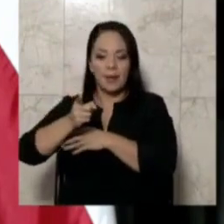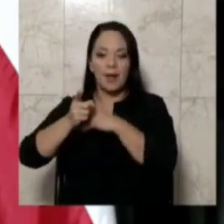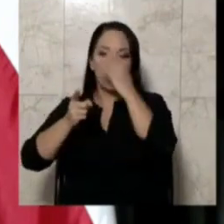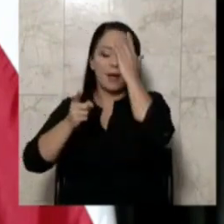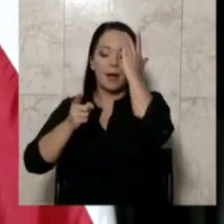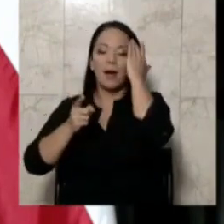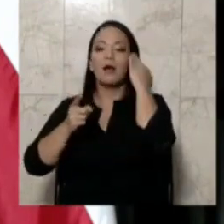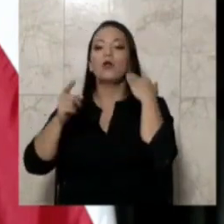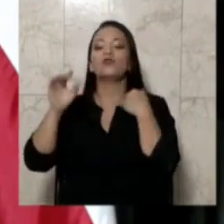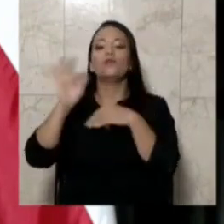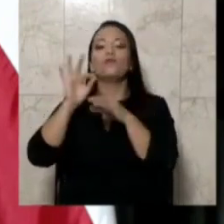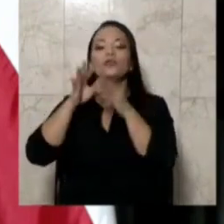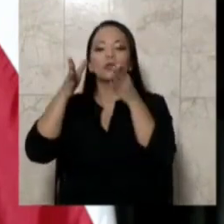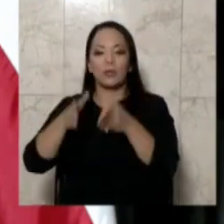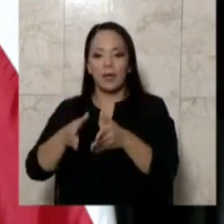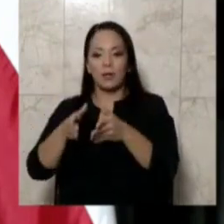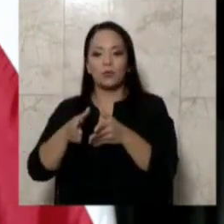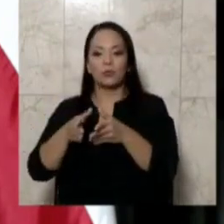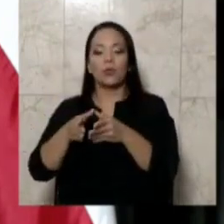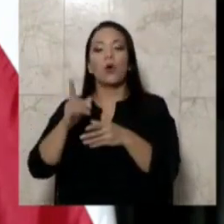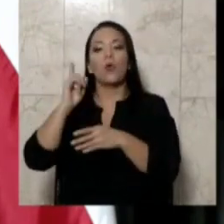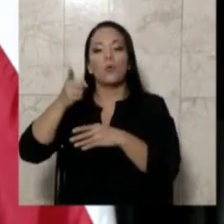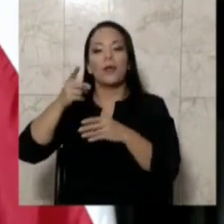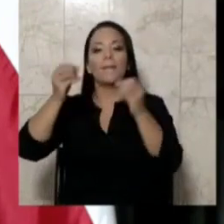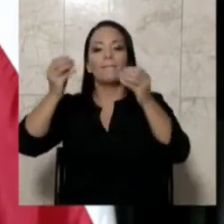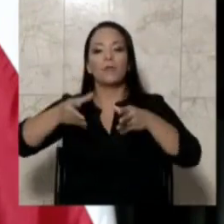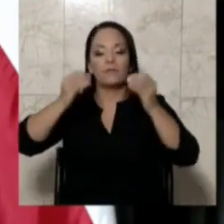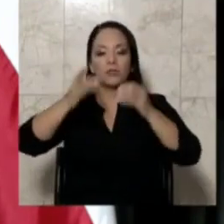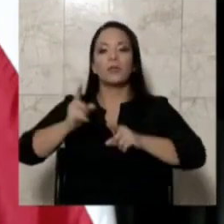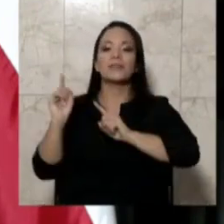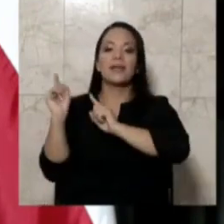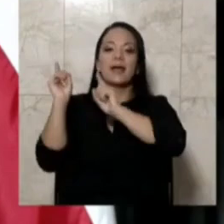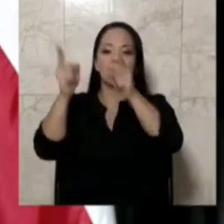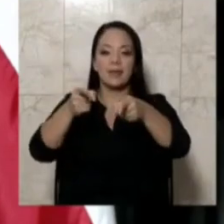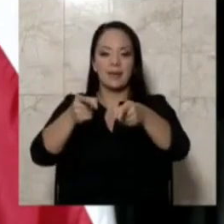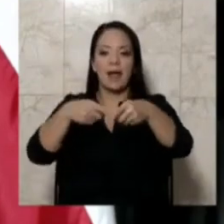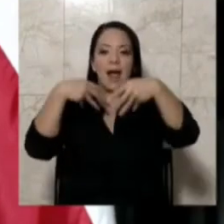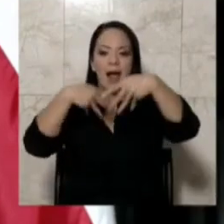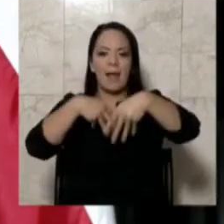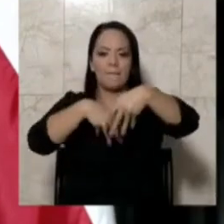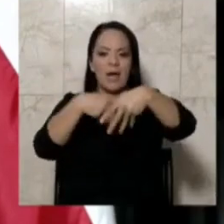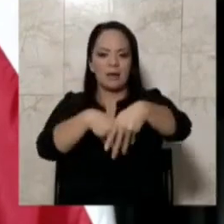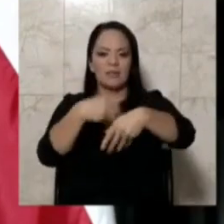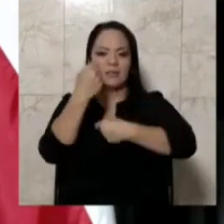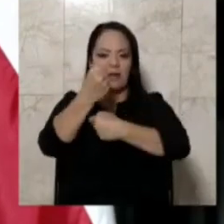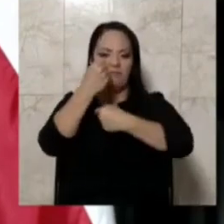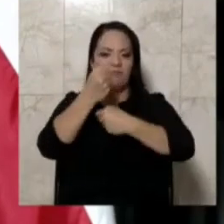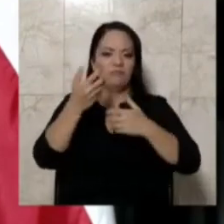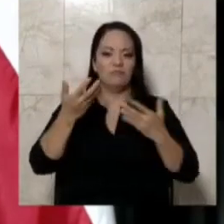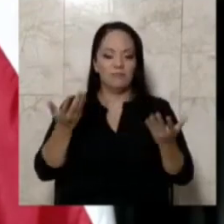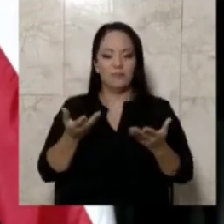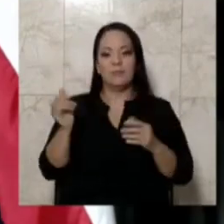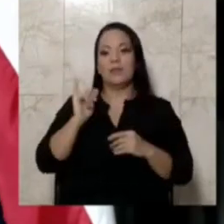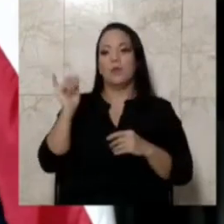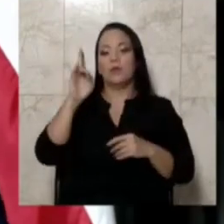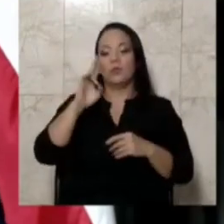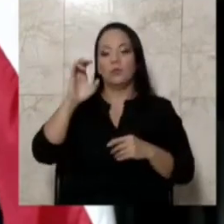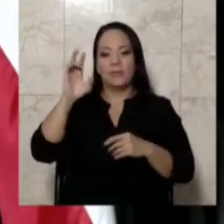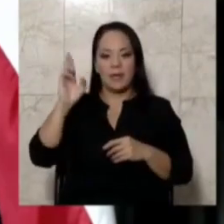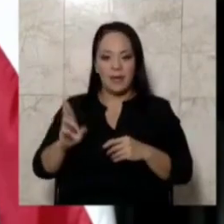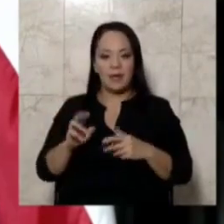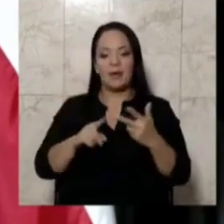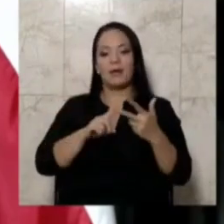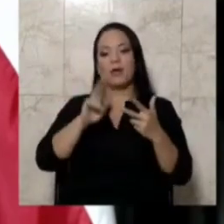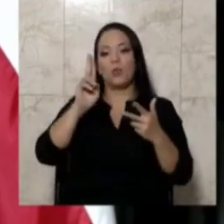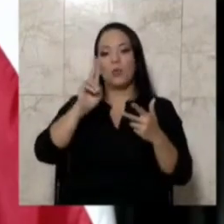funcionarios y a los profesores a asistir a la marcha. Lo mismo hizo la Universidad de Costa Rica,